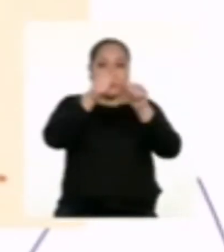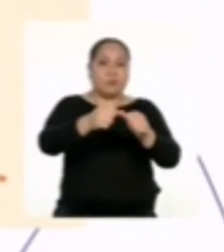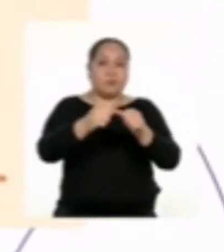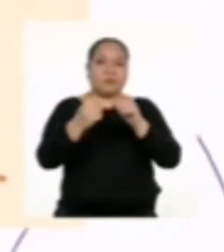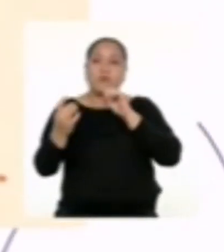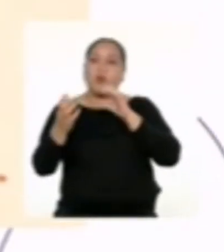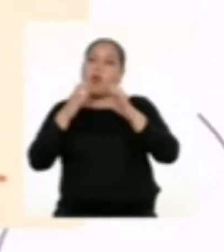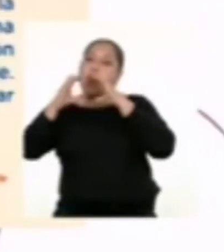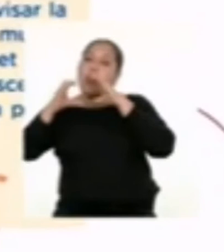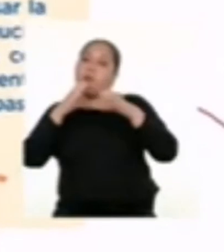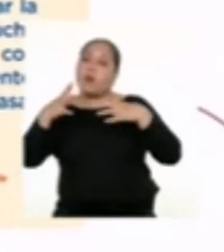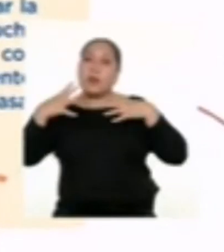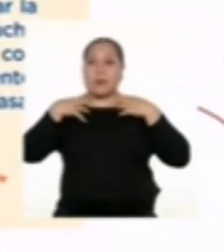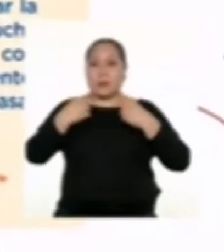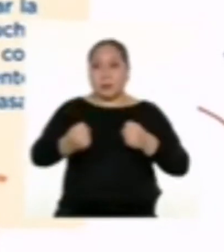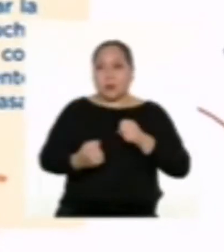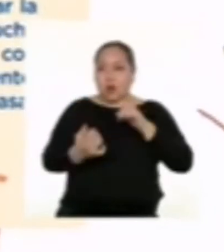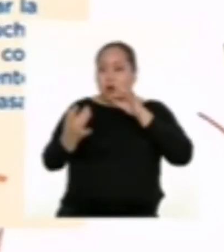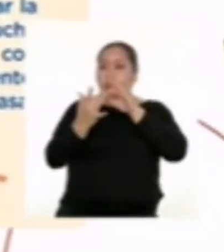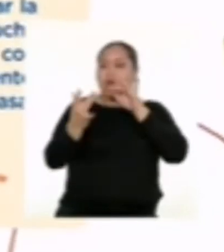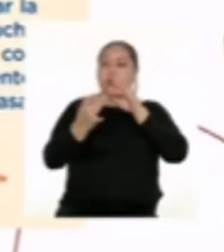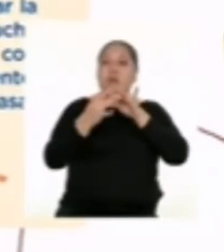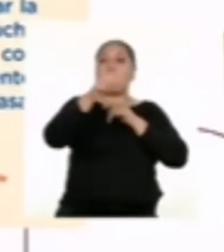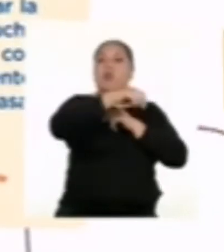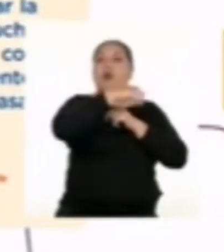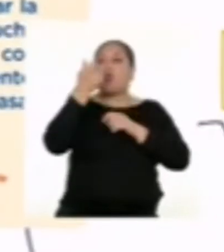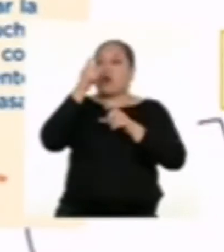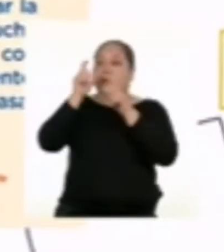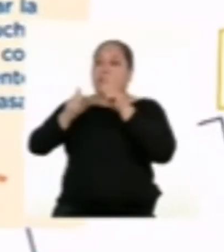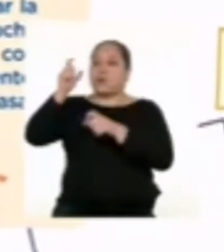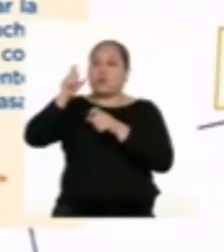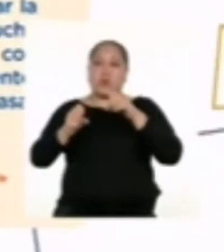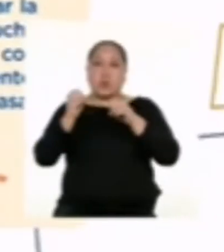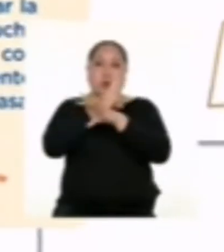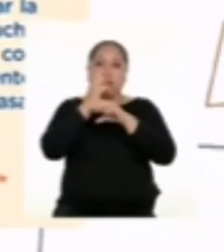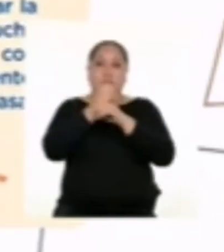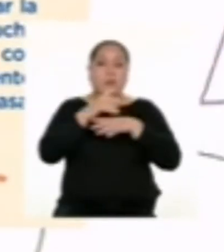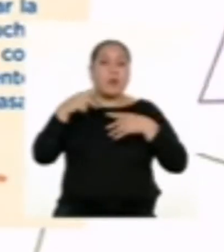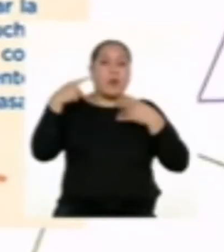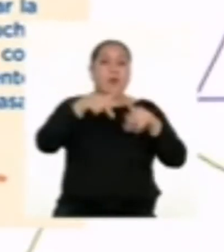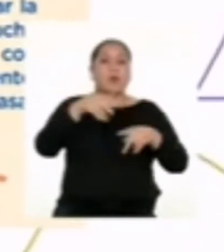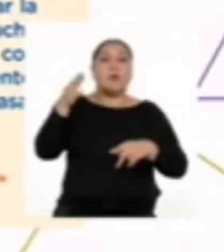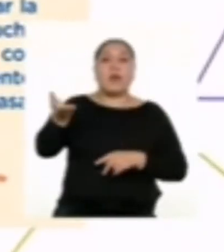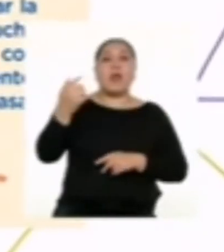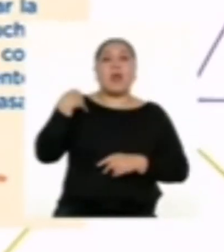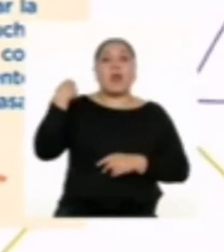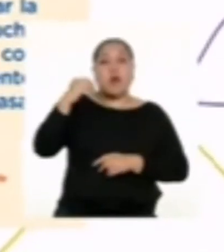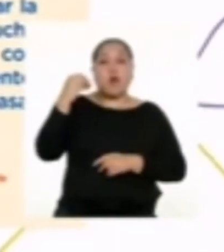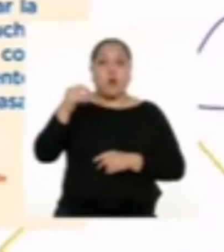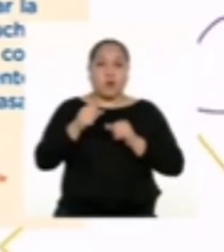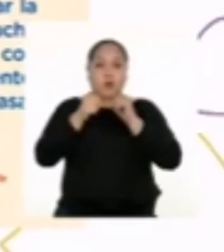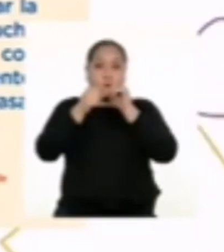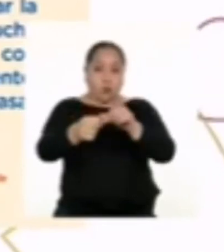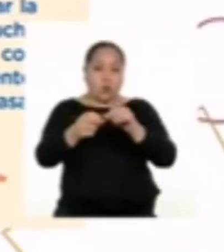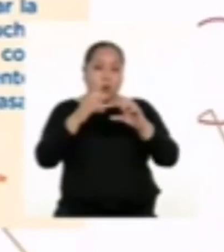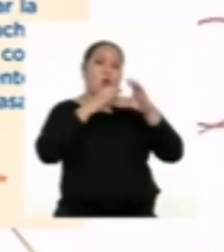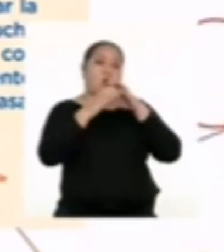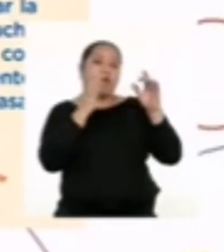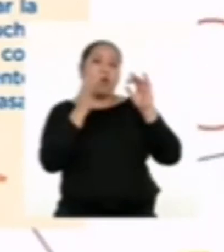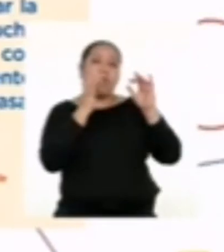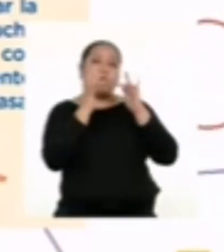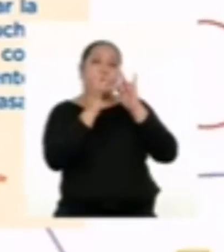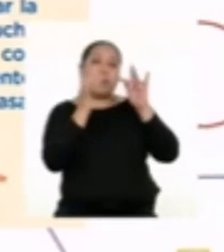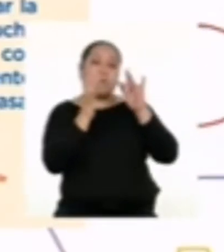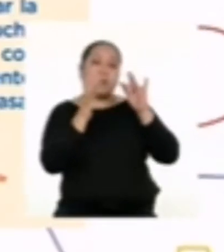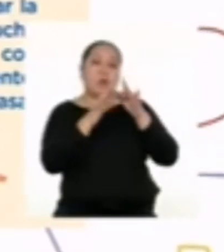conexión sana. Contacte a otros de manera virtual. Permita que su adolescente permanezca conectado con